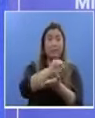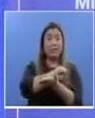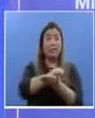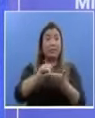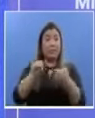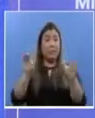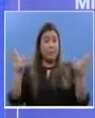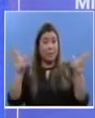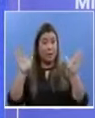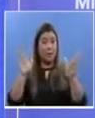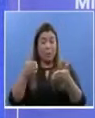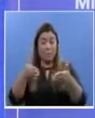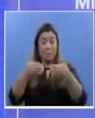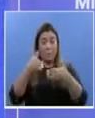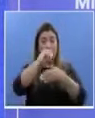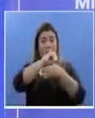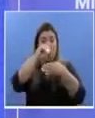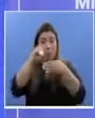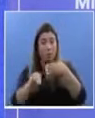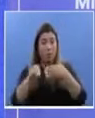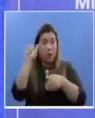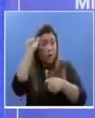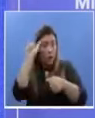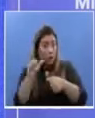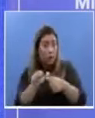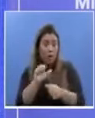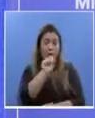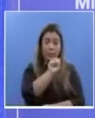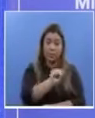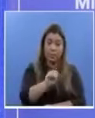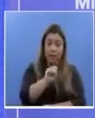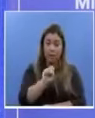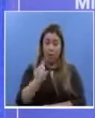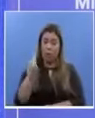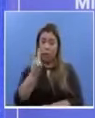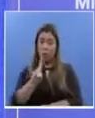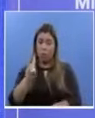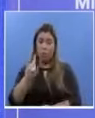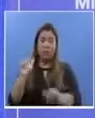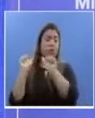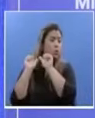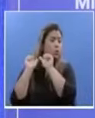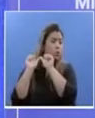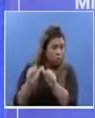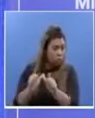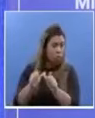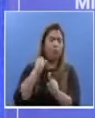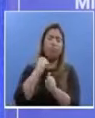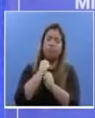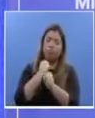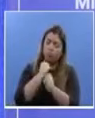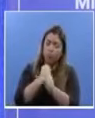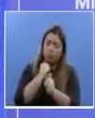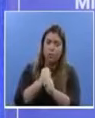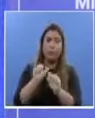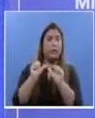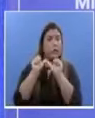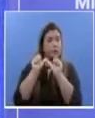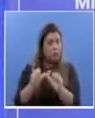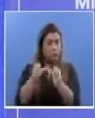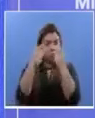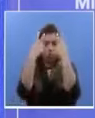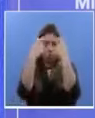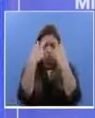San Miguelito, Panamá Oeste, que los fines de semana seguimos trabajando, seguimos atendiendo pacientes y tomando muestras.